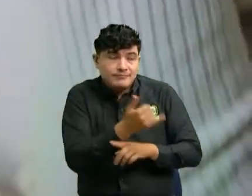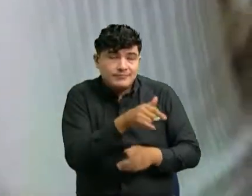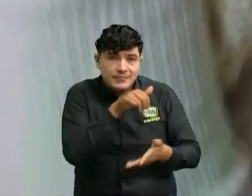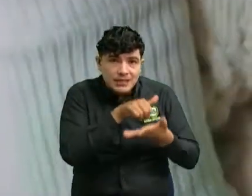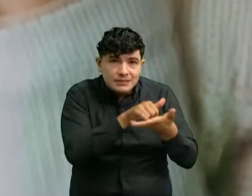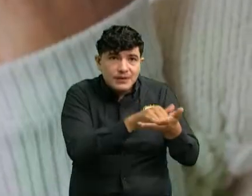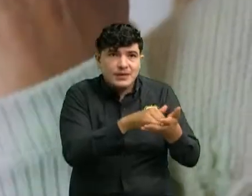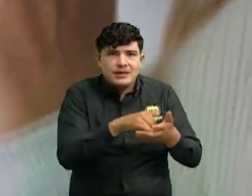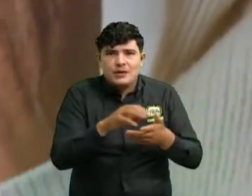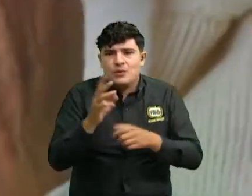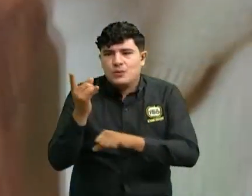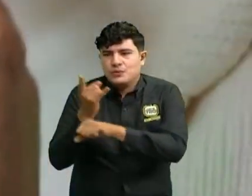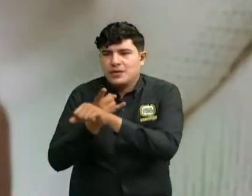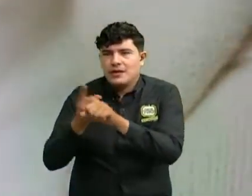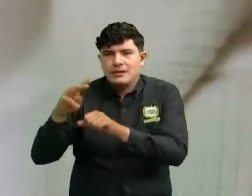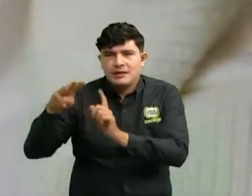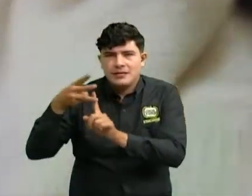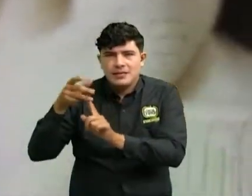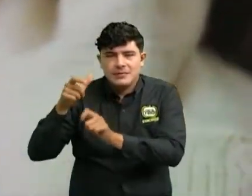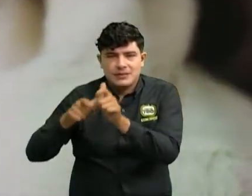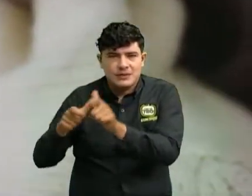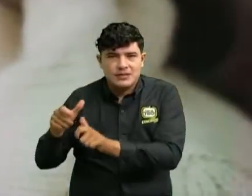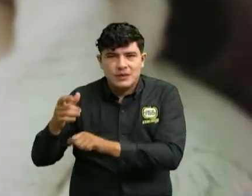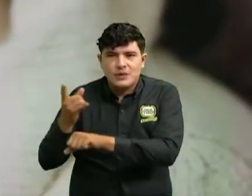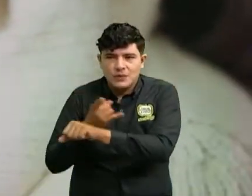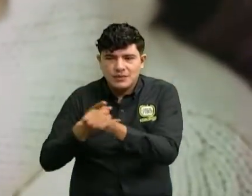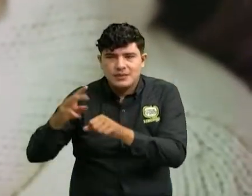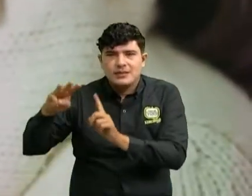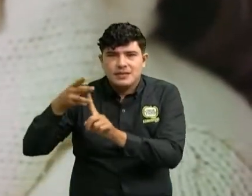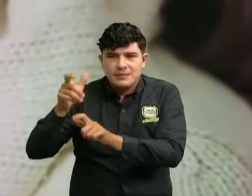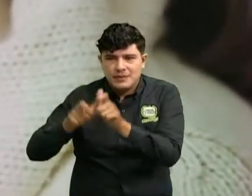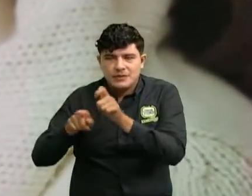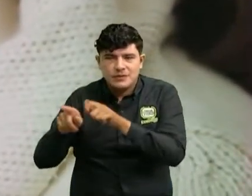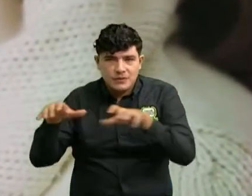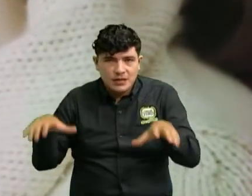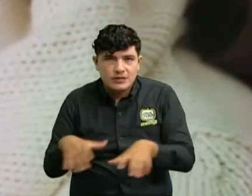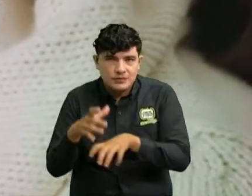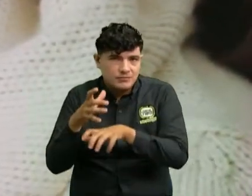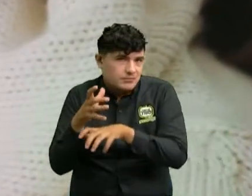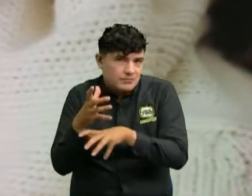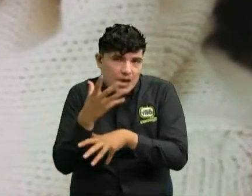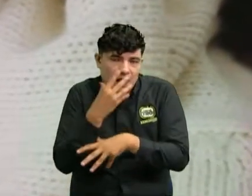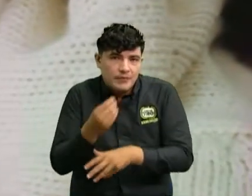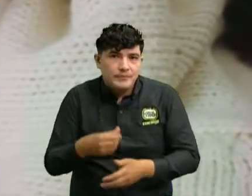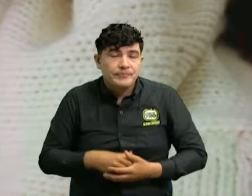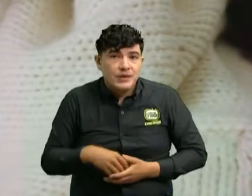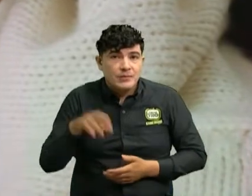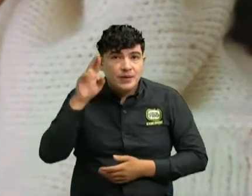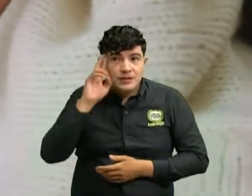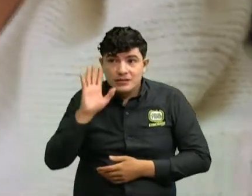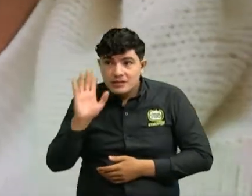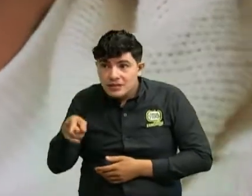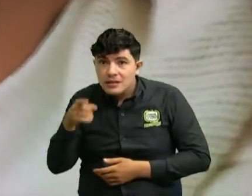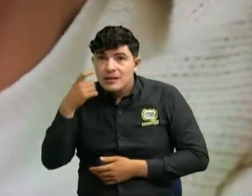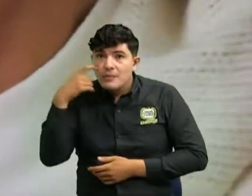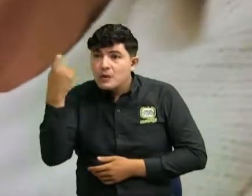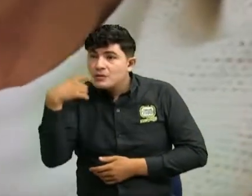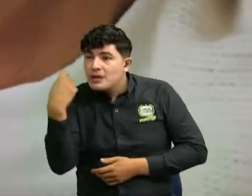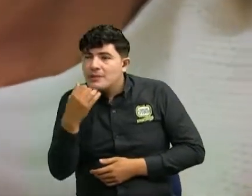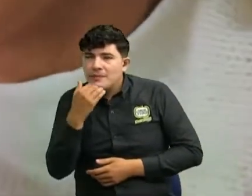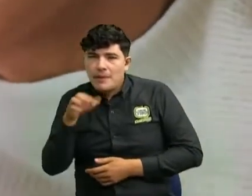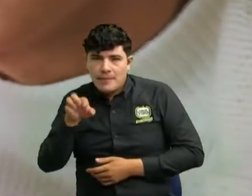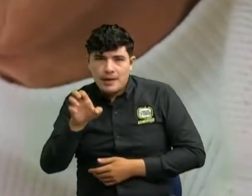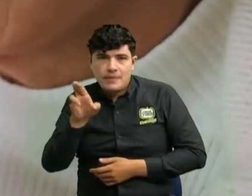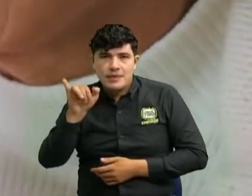unas terceras personas para realizar este tipo de delitos entonces cuando se va a buscar un ejemplo a Pepito